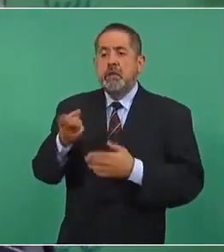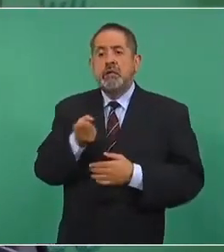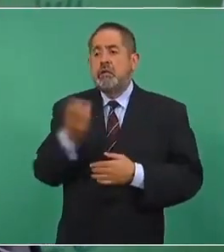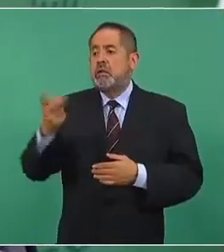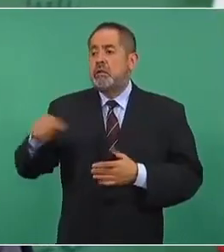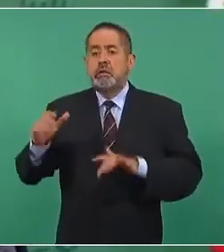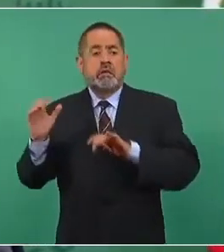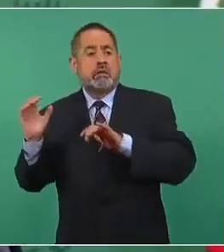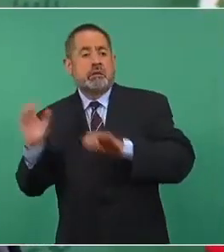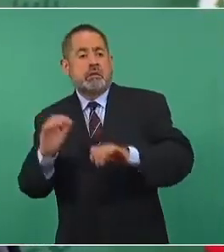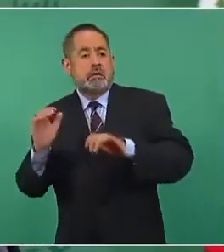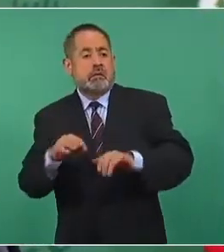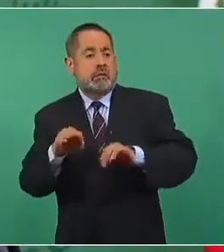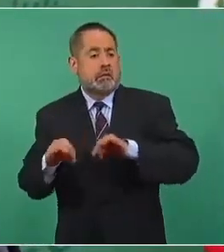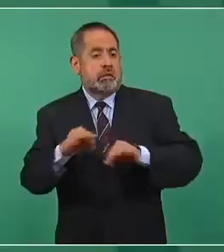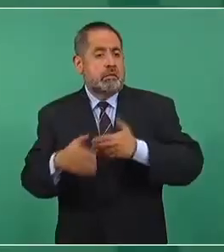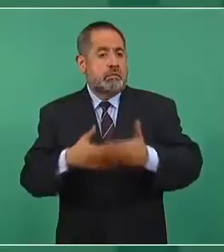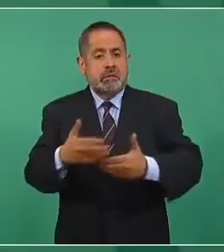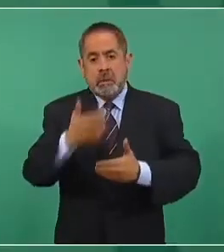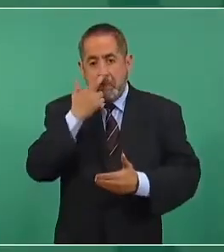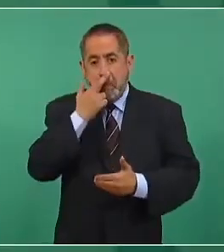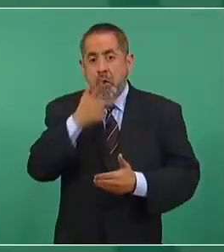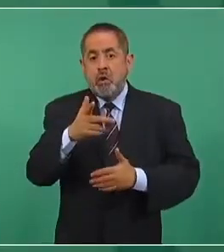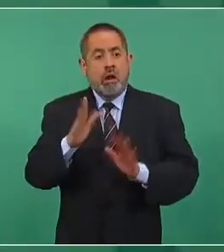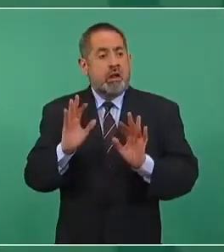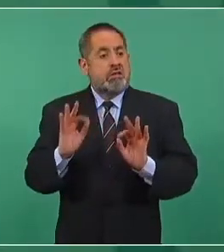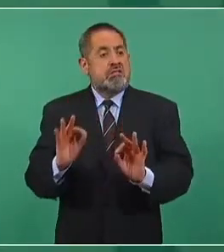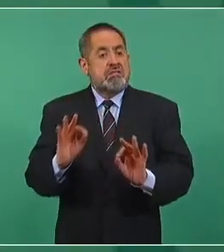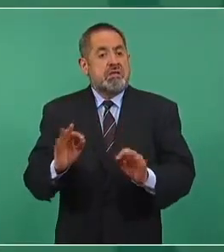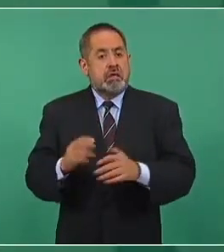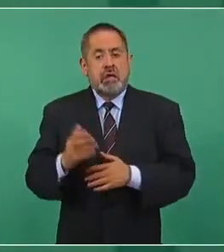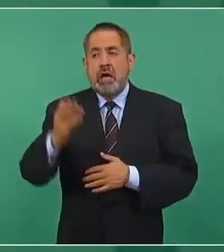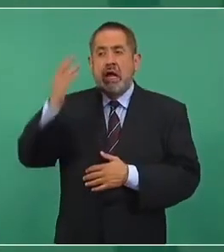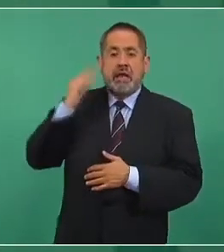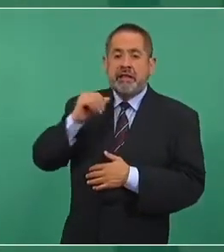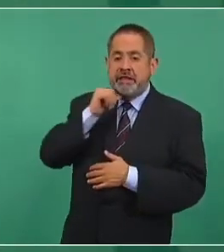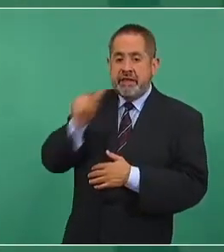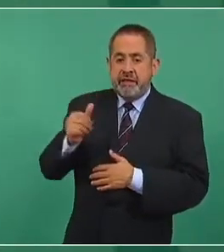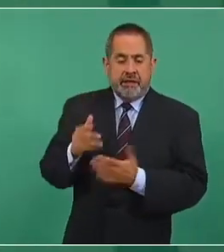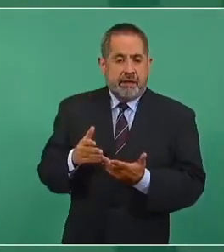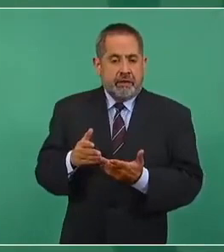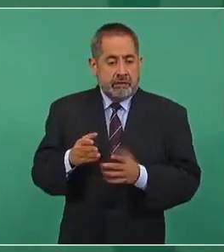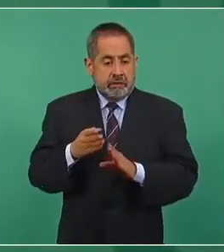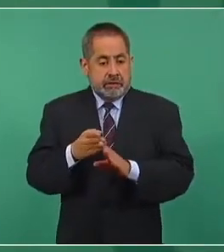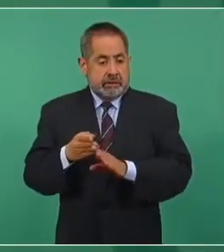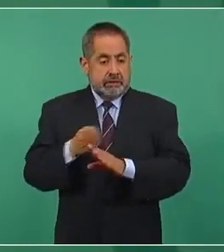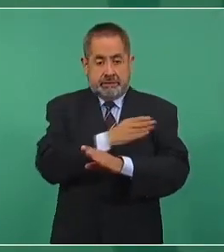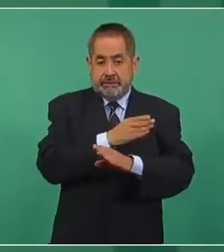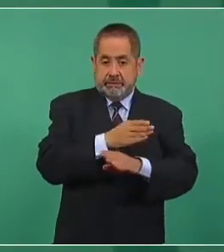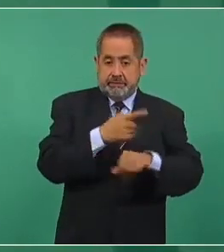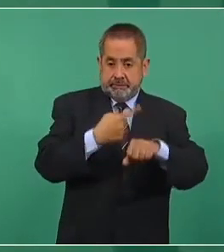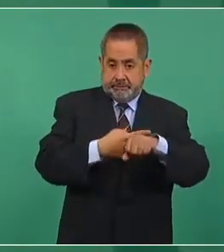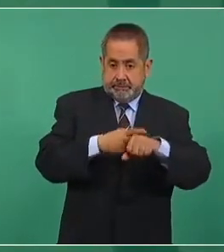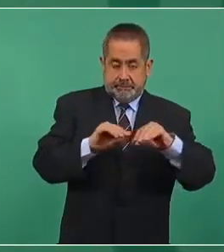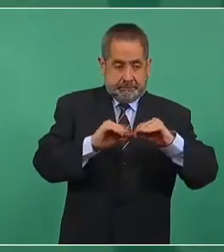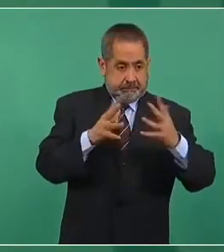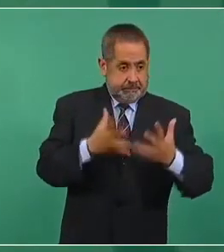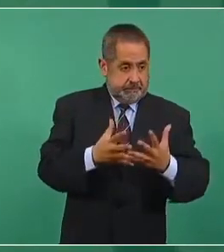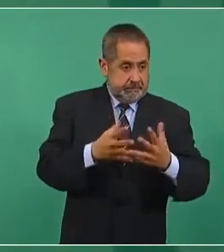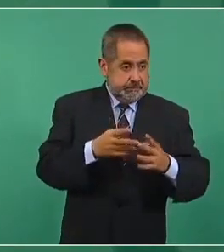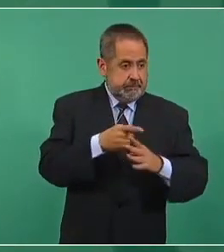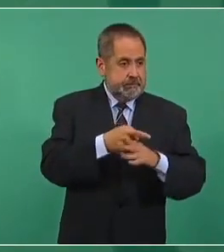en el sector formal que los que teníamos antes de la pandemia,